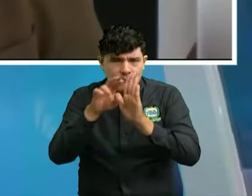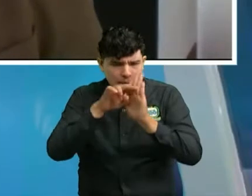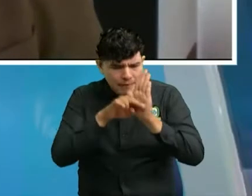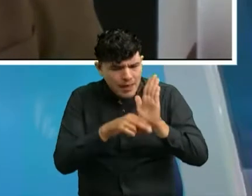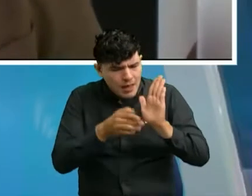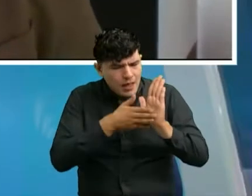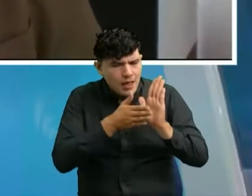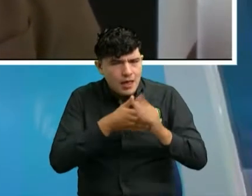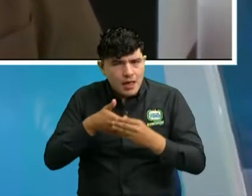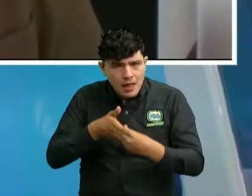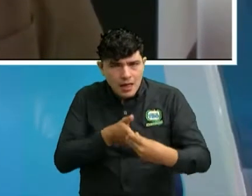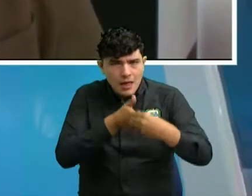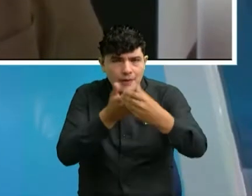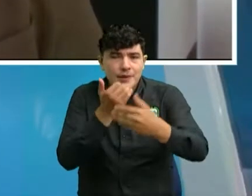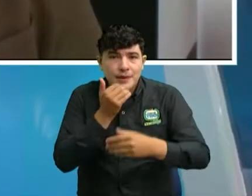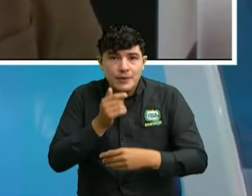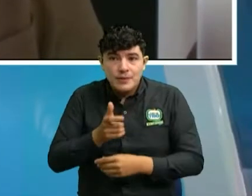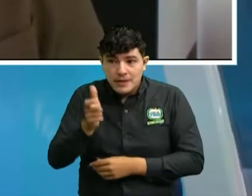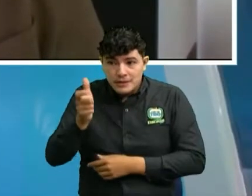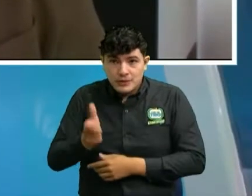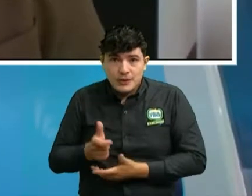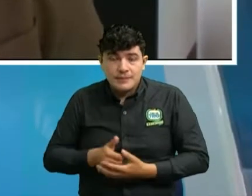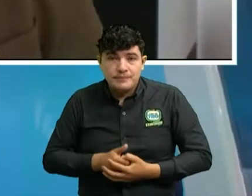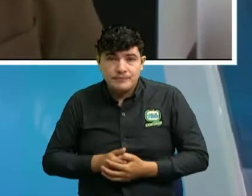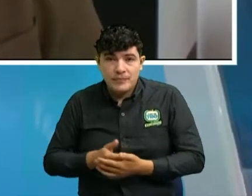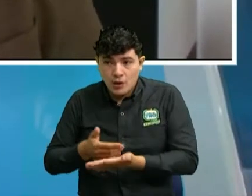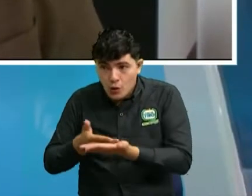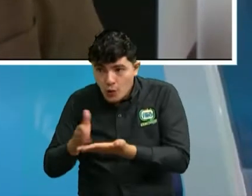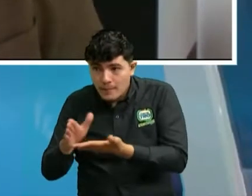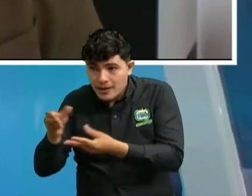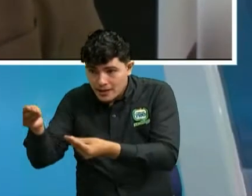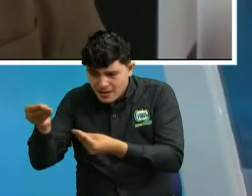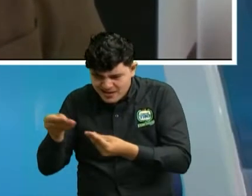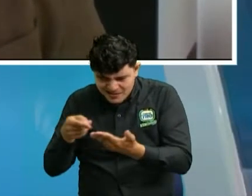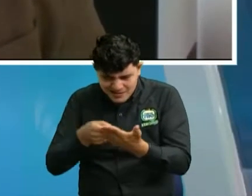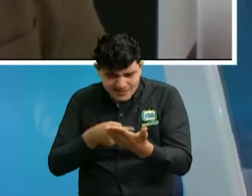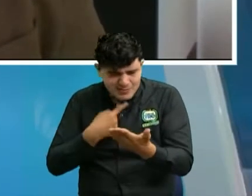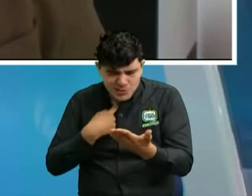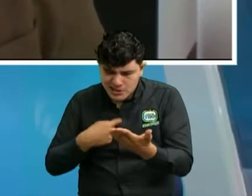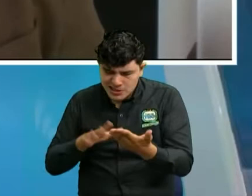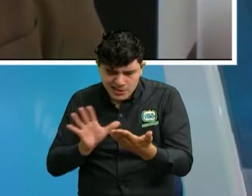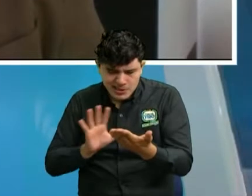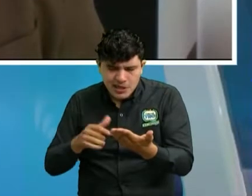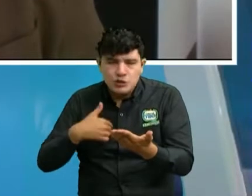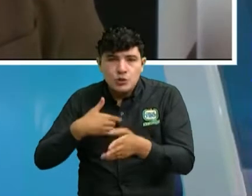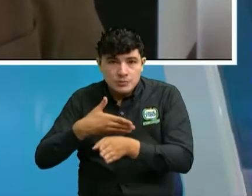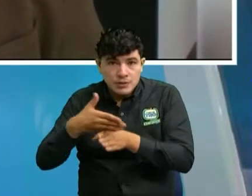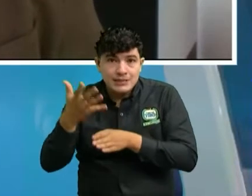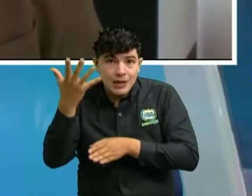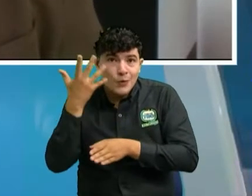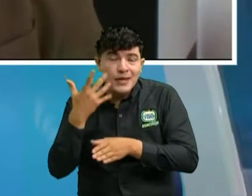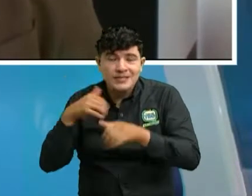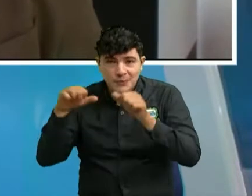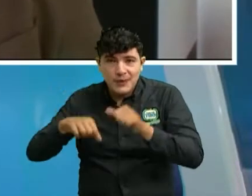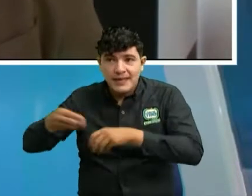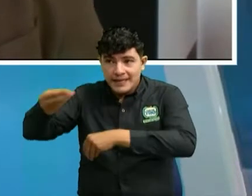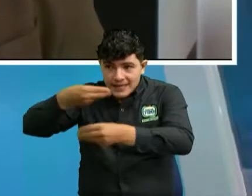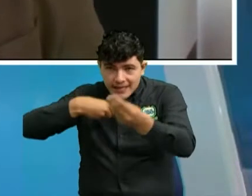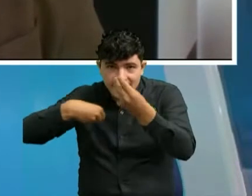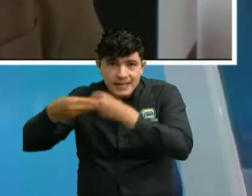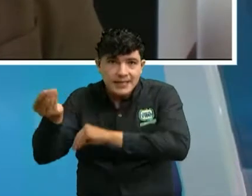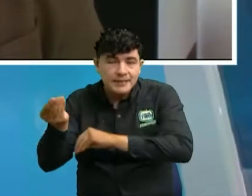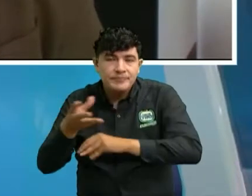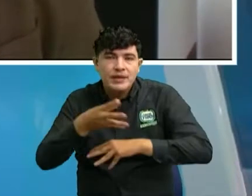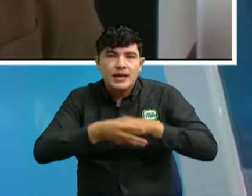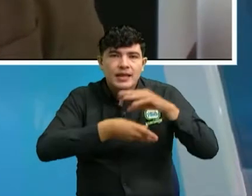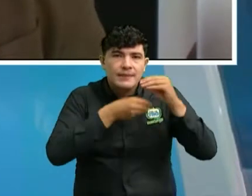los 5 días que tiene el consumidor para devolver el producto cuando no cumple con las características ofrecidas la